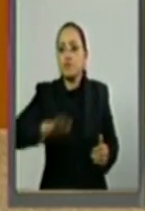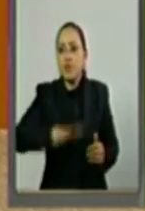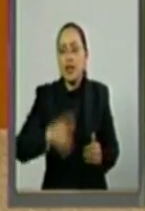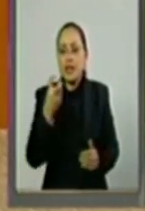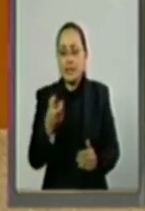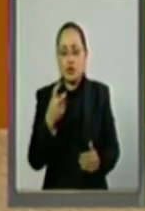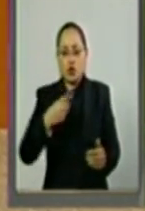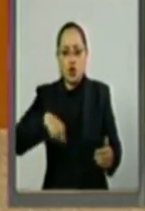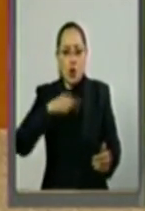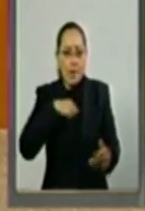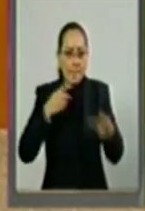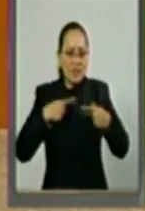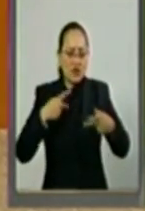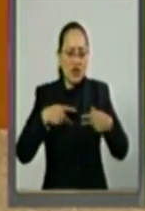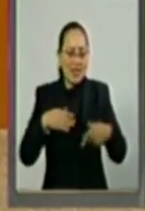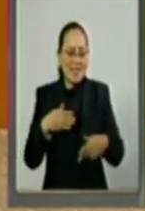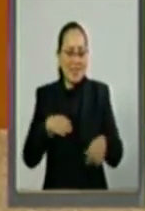son nuestros acuacultores. Muchas gracias por su atención.